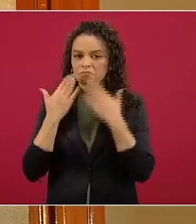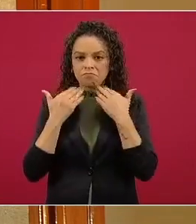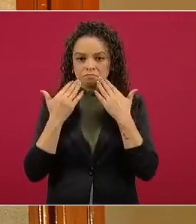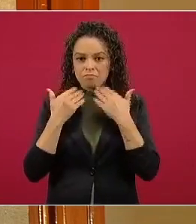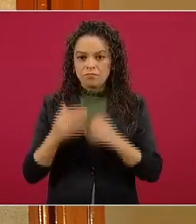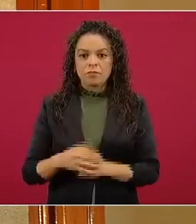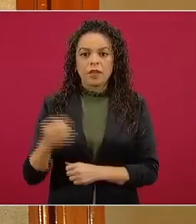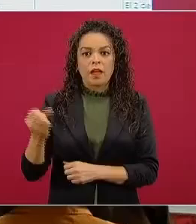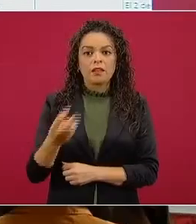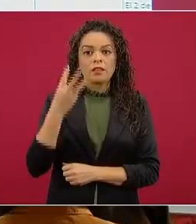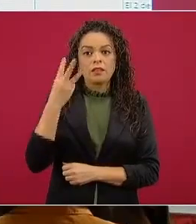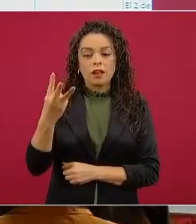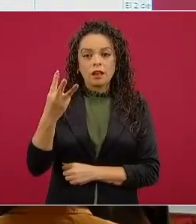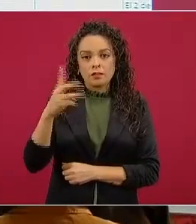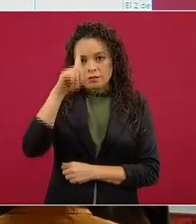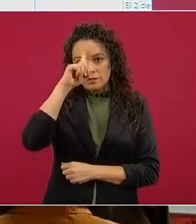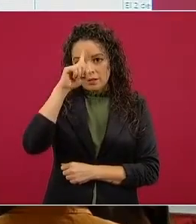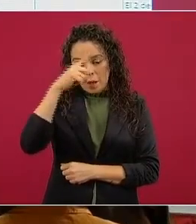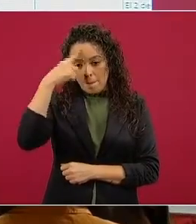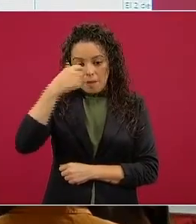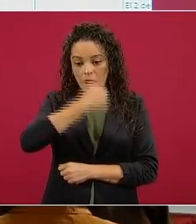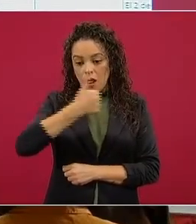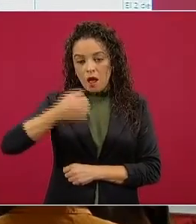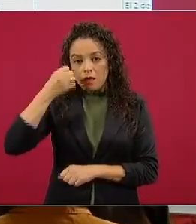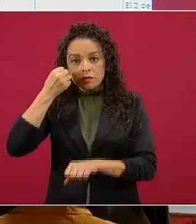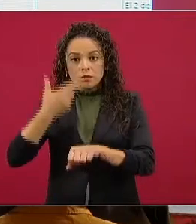Ya ni siquiera hay tres asesores por secretaría.